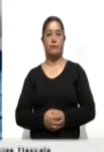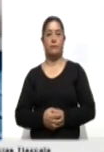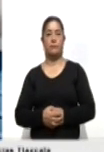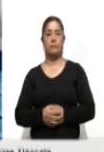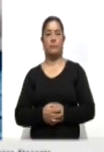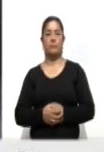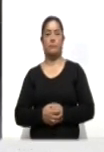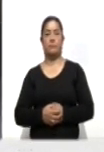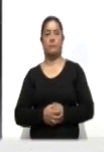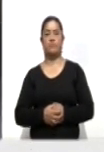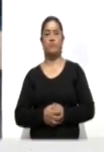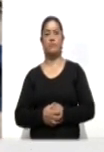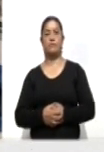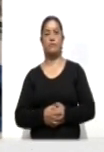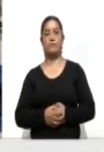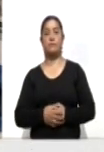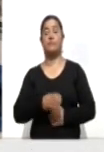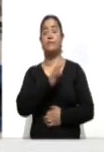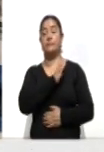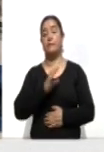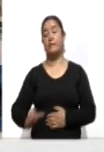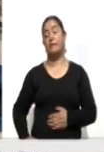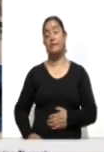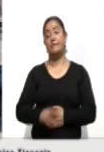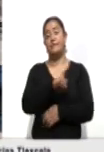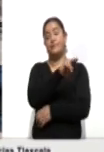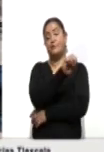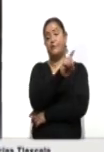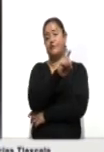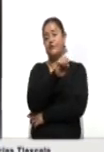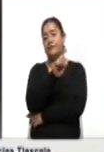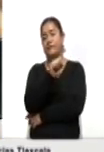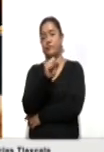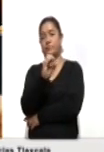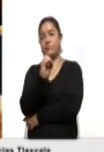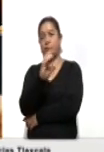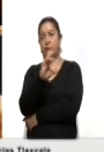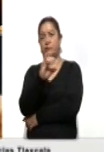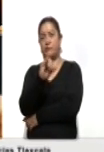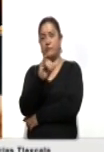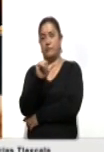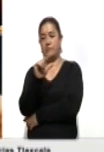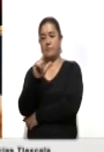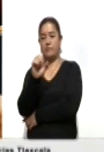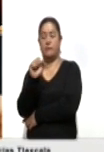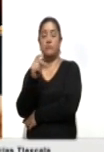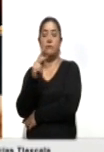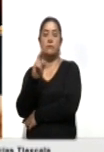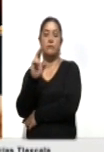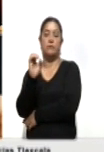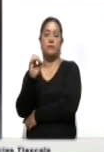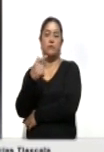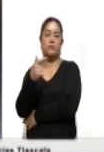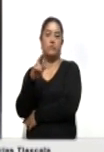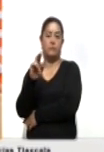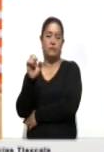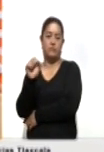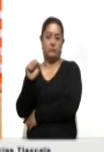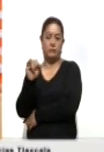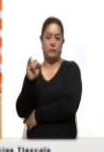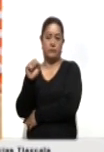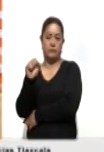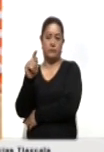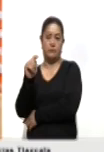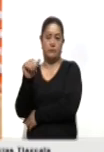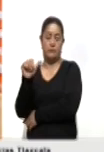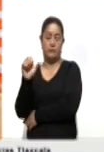El candidato del Partido Redes Sociales Progresistas al Gobierno del Estado, Juan Carlos Sánchez García, realizó un recorrido por el municipio de